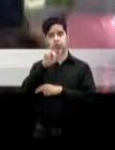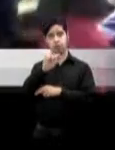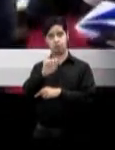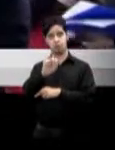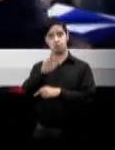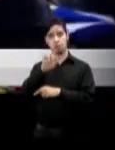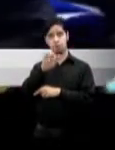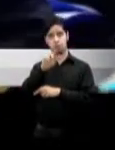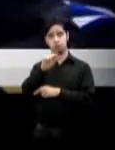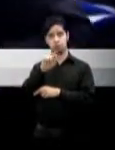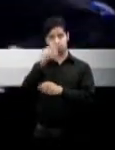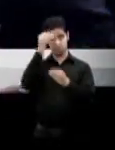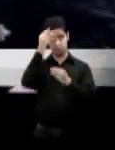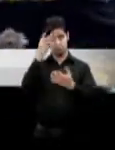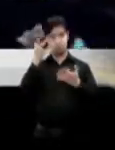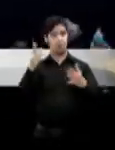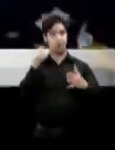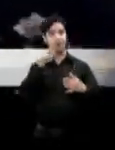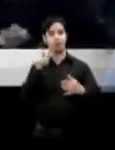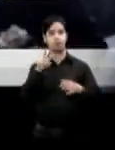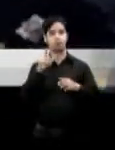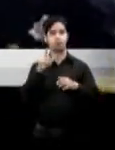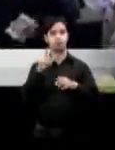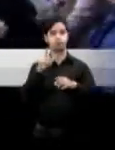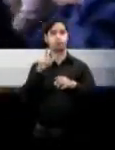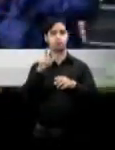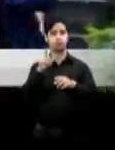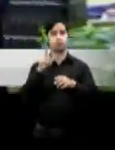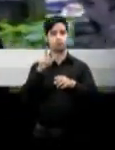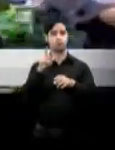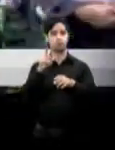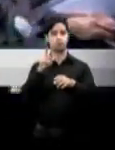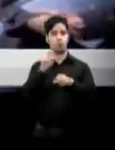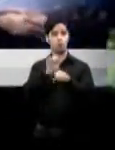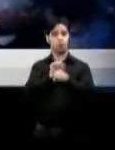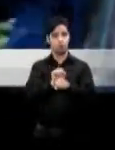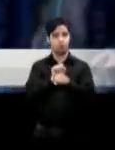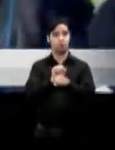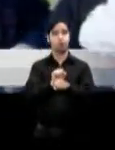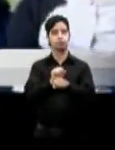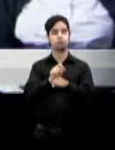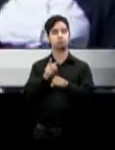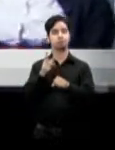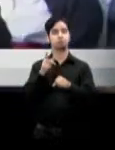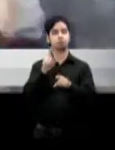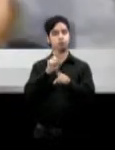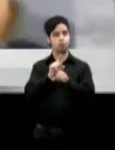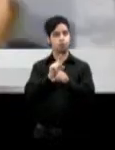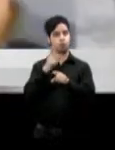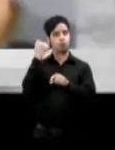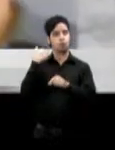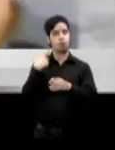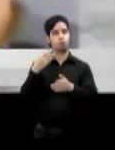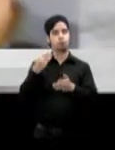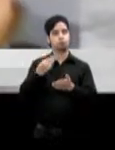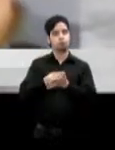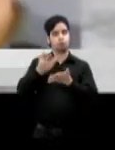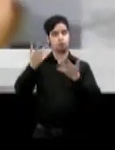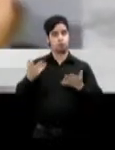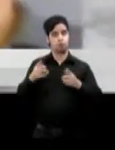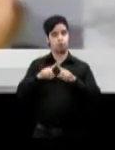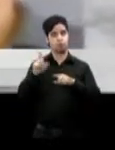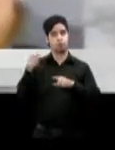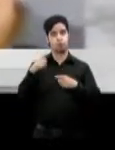los Estados Unidos, alega haber sido forzada a la esclavitud sexual por un millonario para satisfacer a un grupo de poderosos amigos, entre ellos